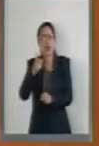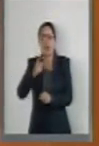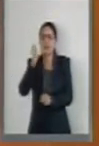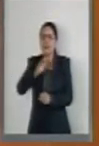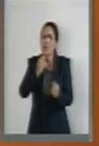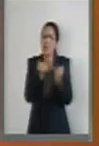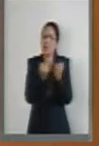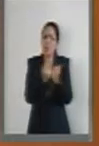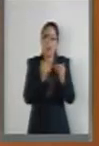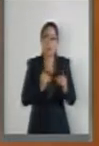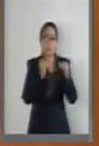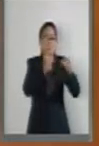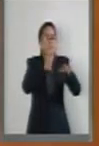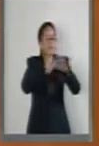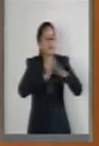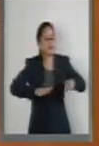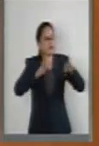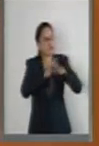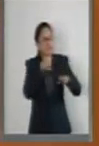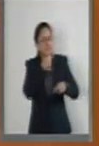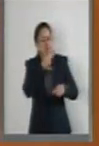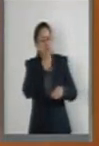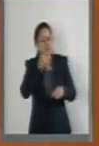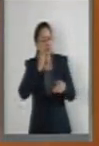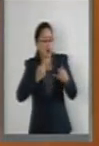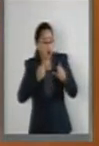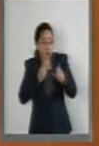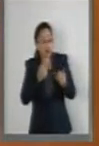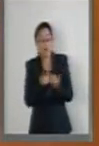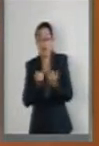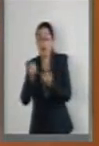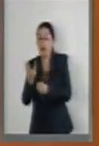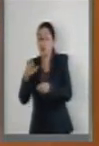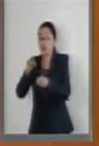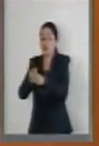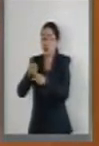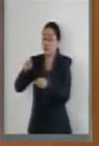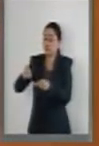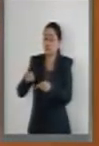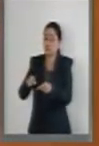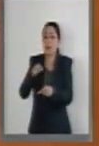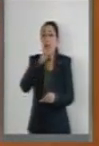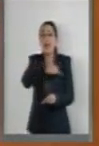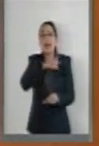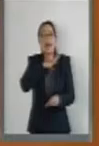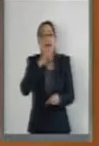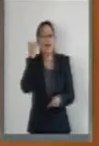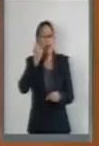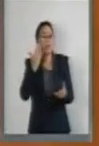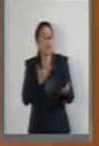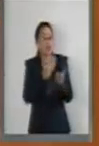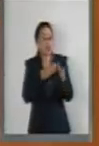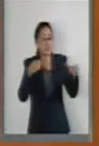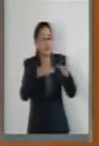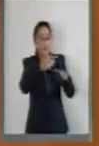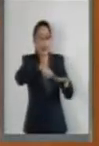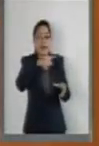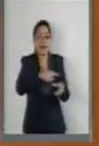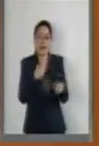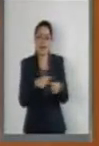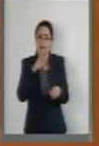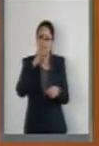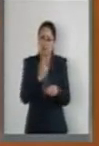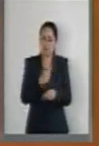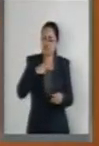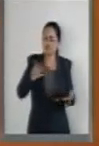fundamental este principio, tendremos realmente un cambio que haga sustantivos los derechos de las personas con discapacidad.